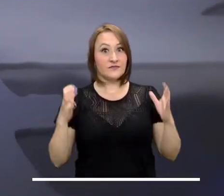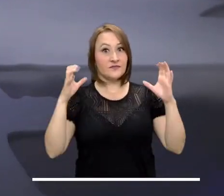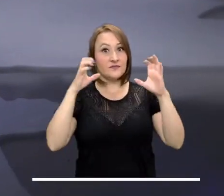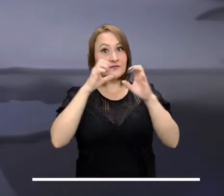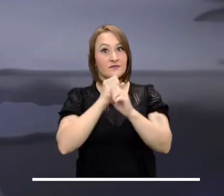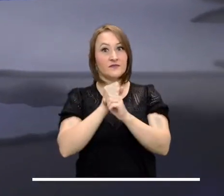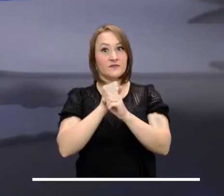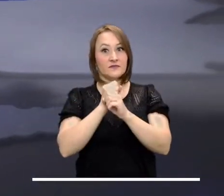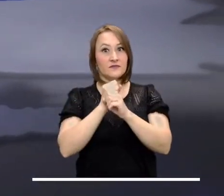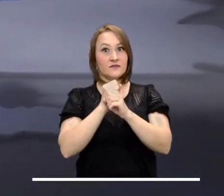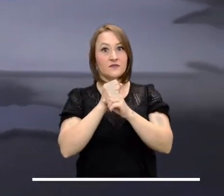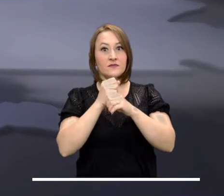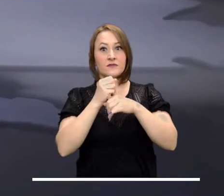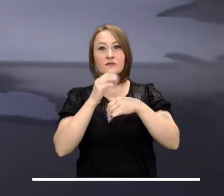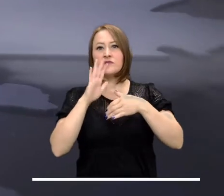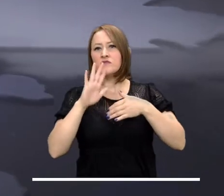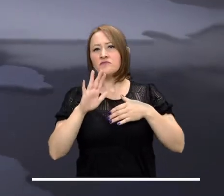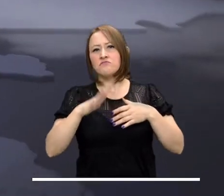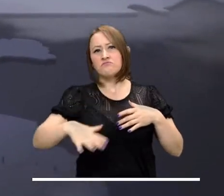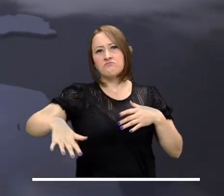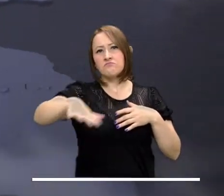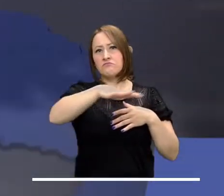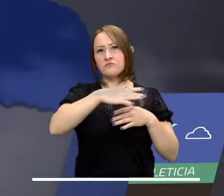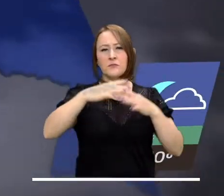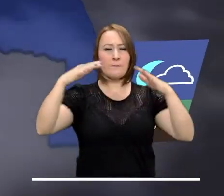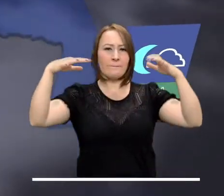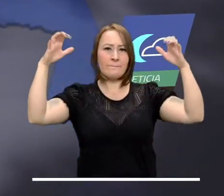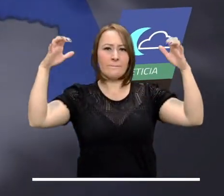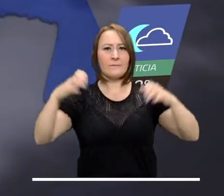En el resto del área predominará el tiempo seco.